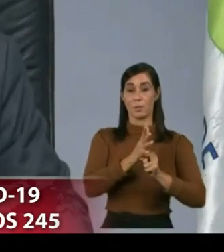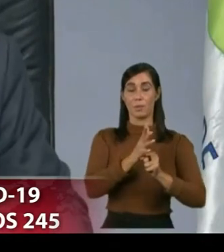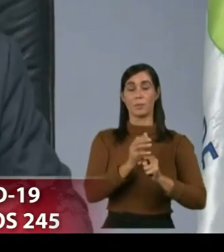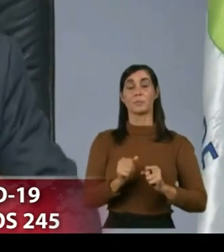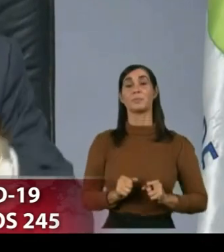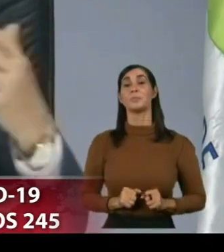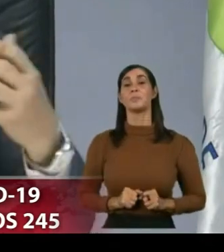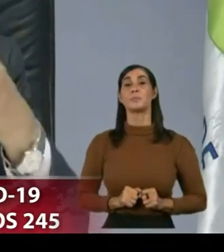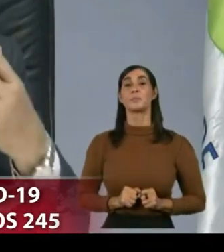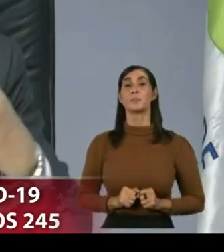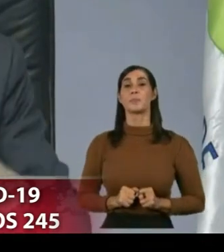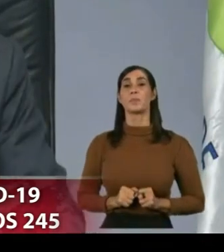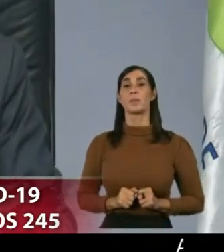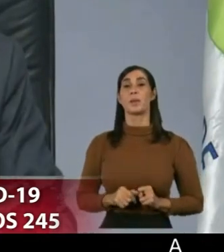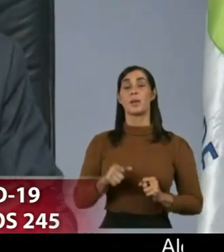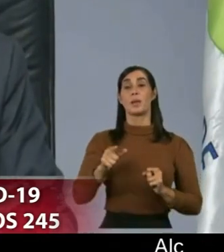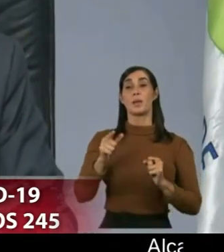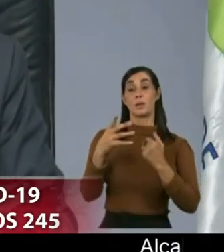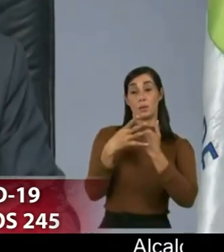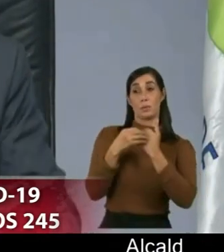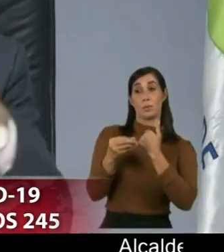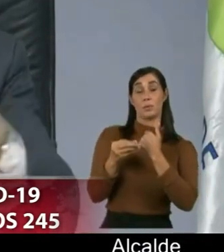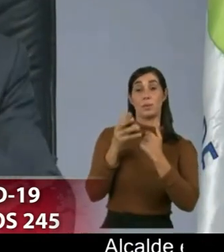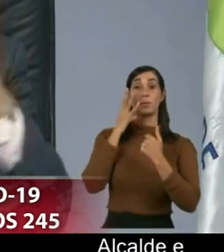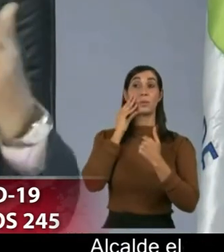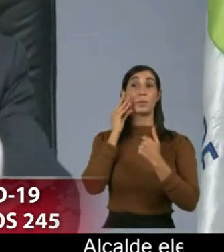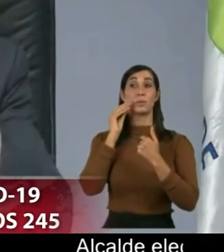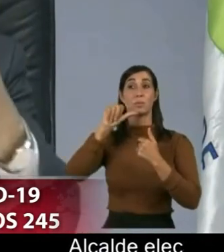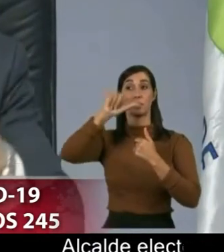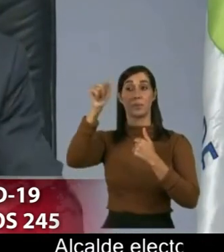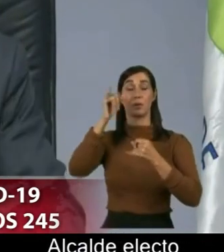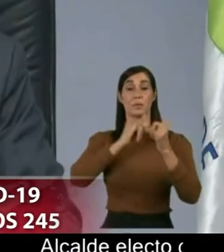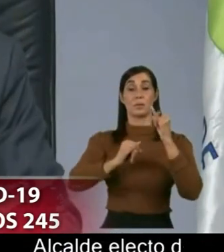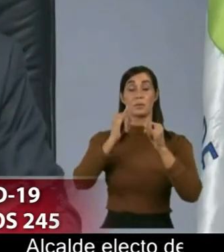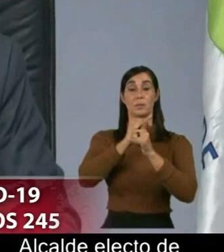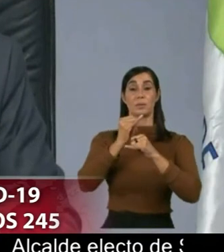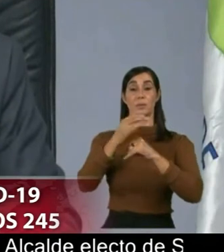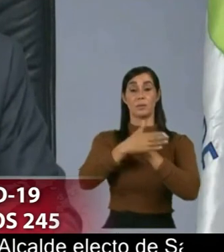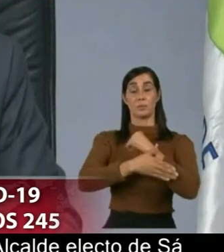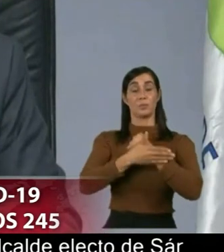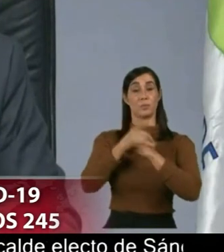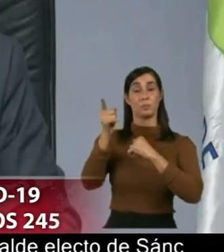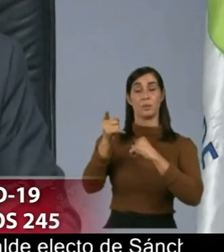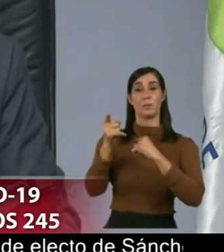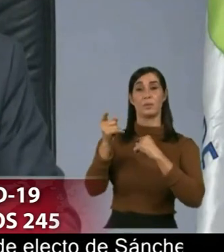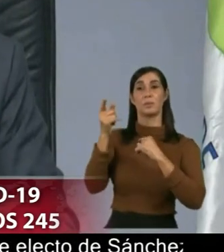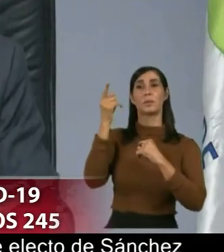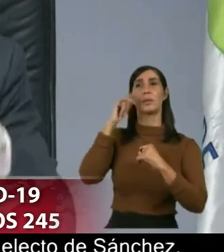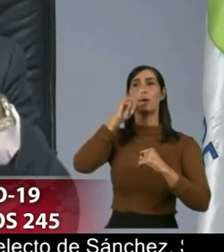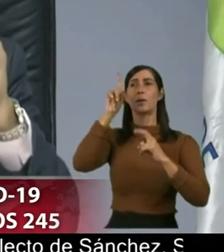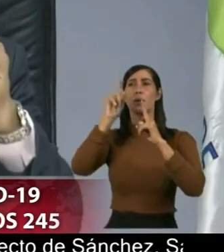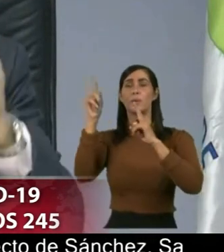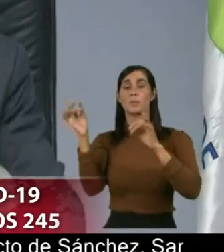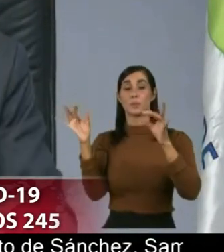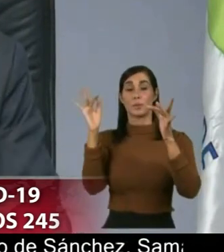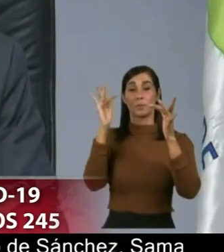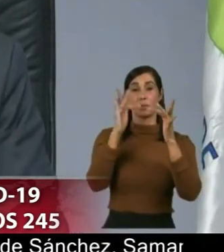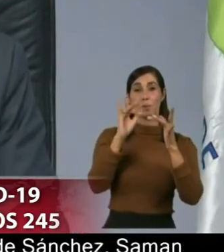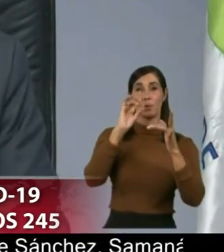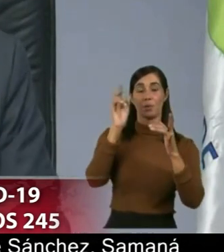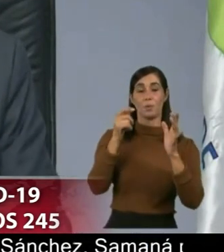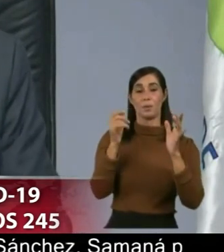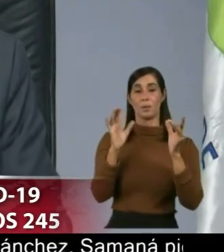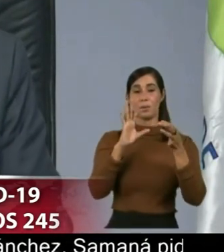experiencia internacional interconsultada de diversas maneras y que a veces